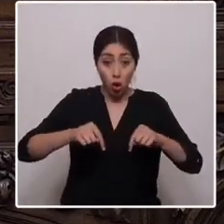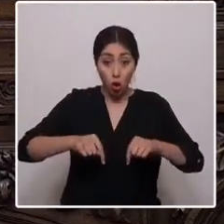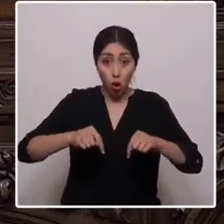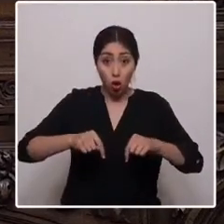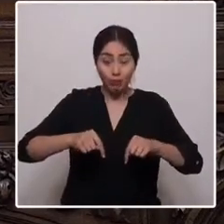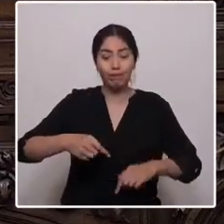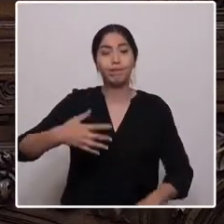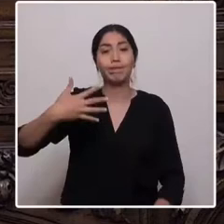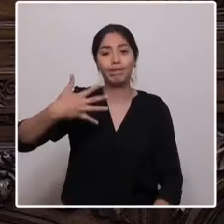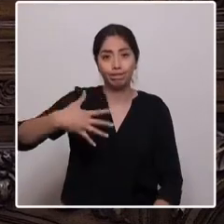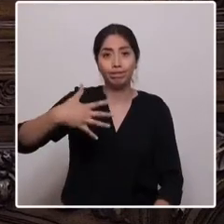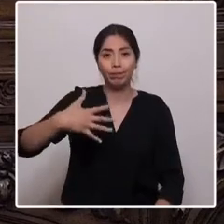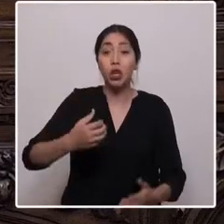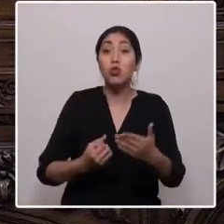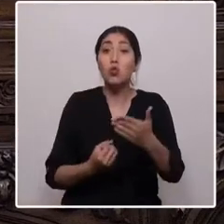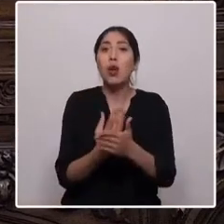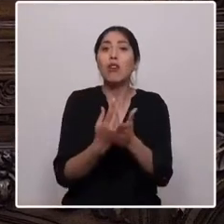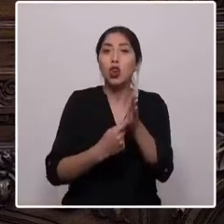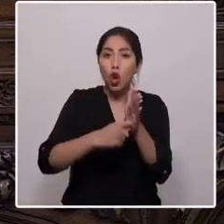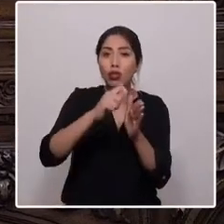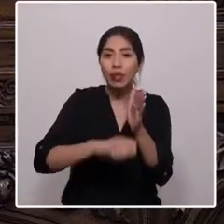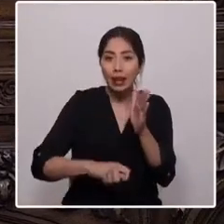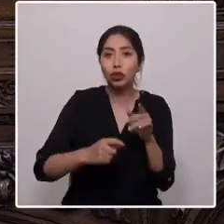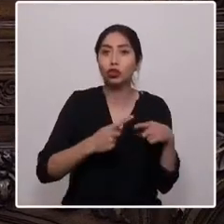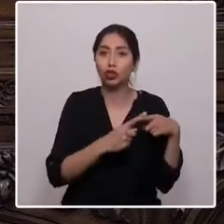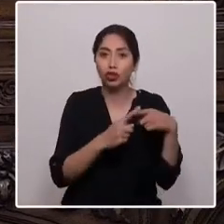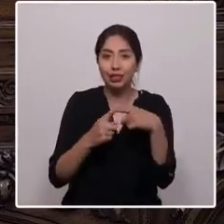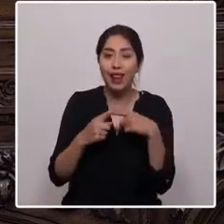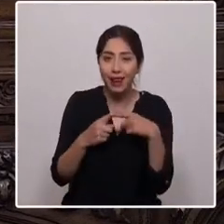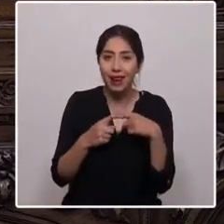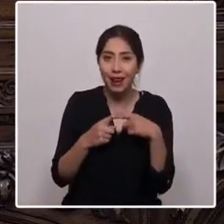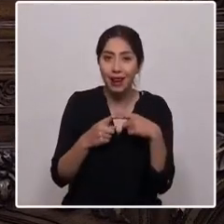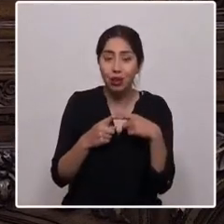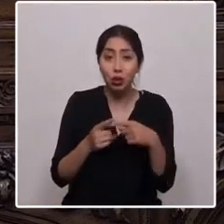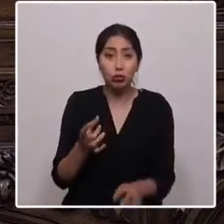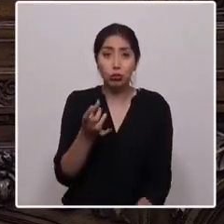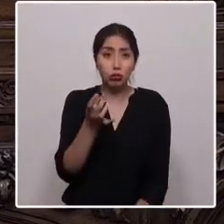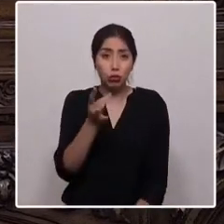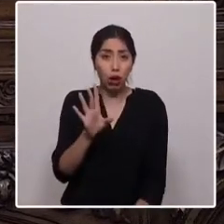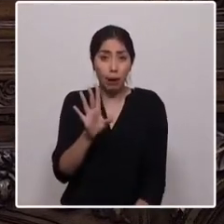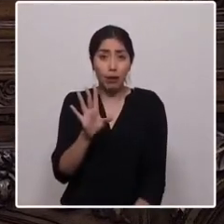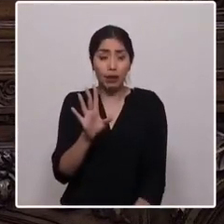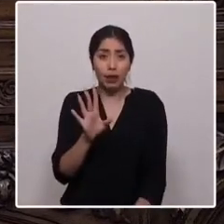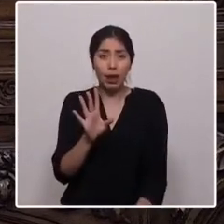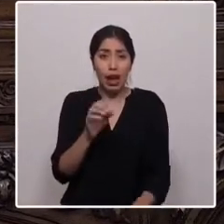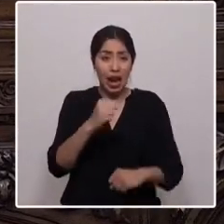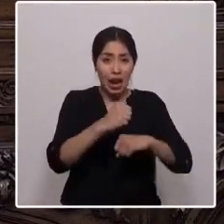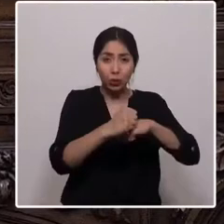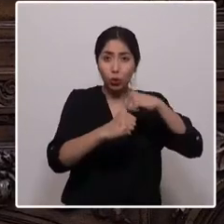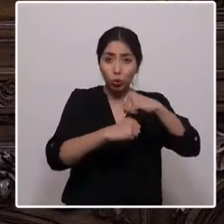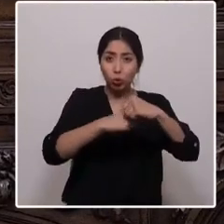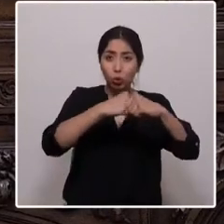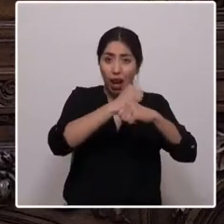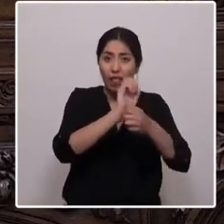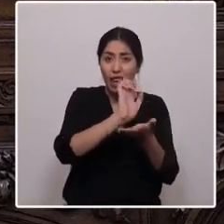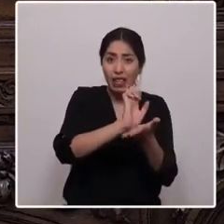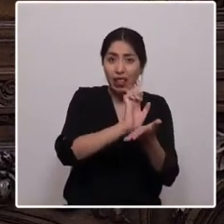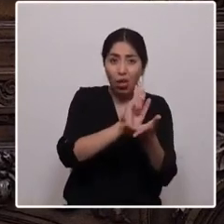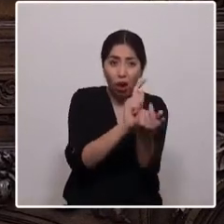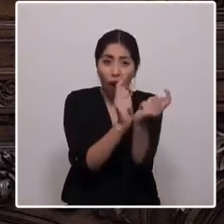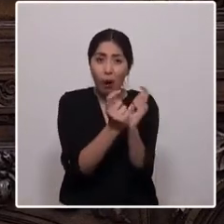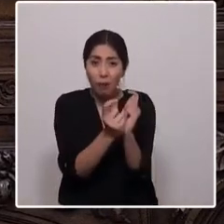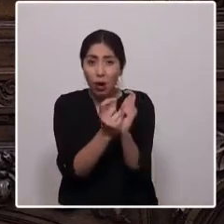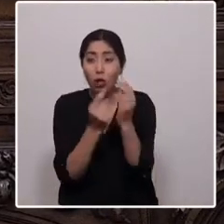nuevo contrato social que no solo logre reformular las estructuras estatales y ponerlas al servicio de la población,